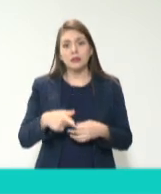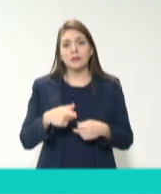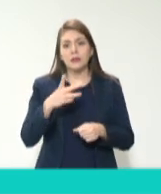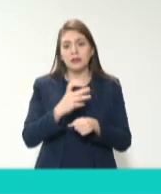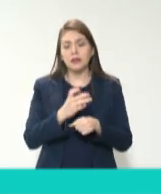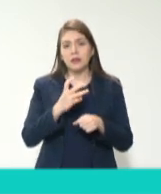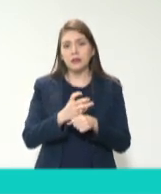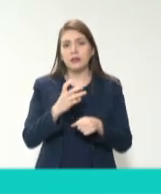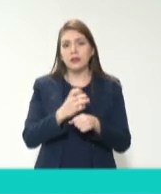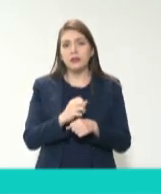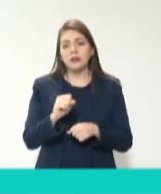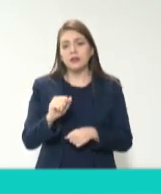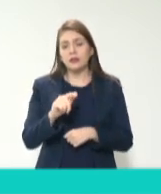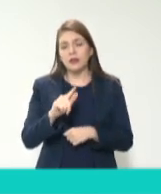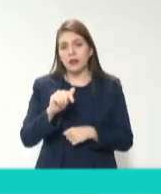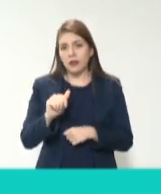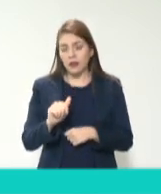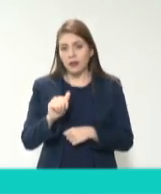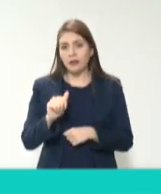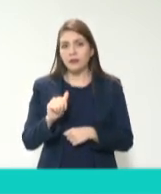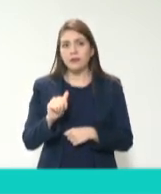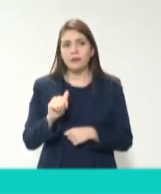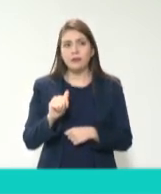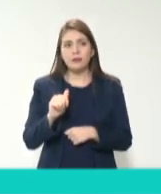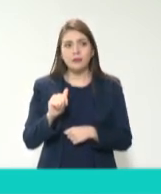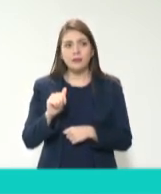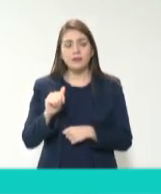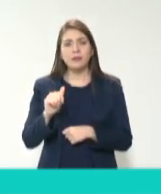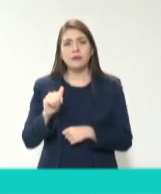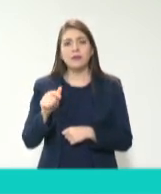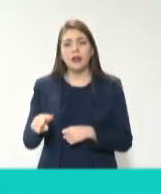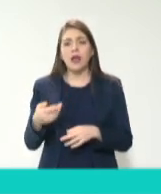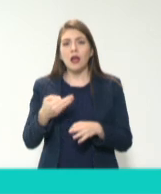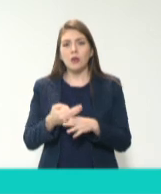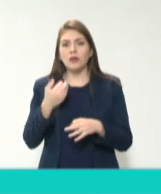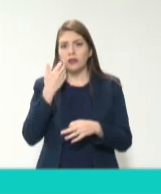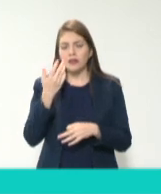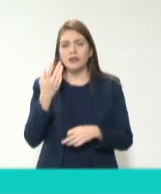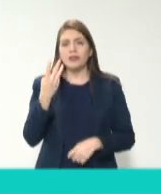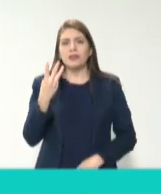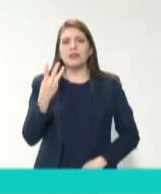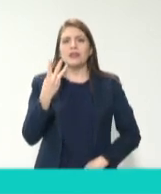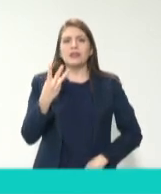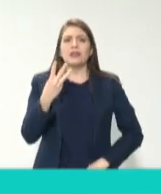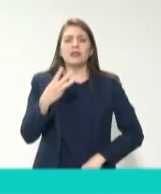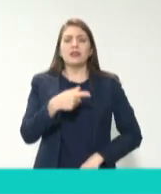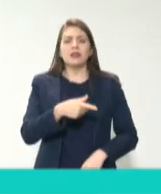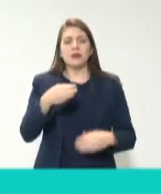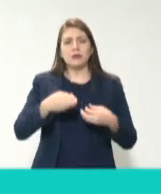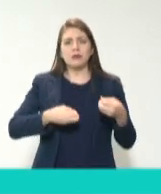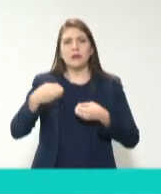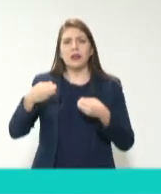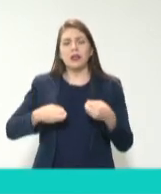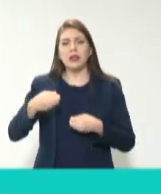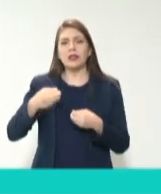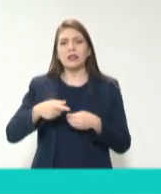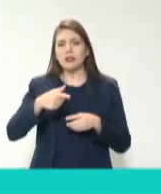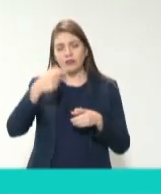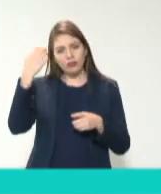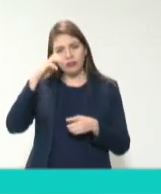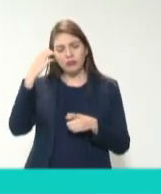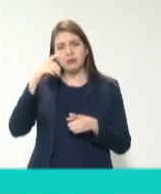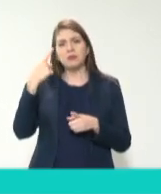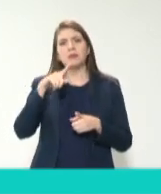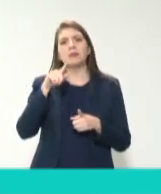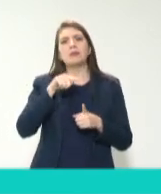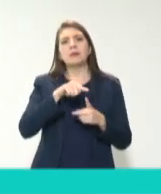propuesta para formar los tres magistrados especializados en anticorrupción, que va a ser también por el Senado.